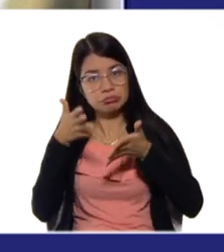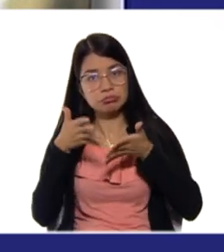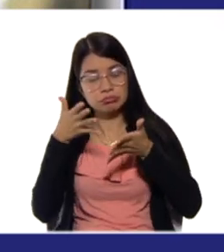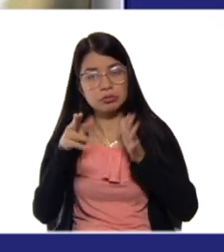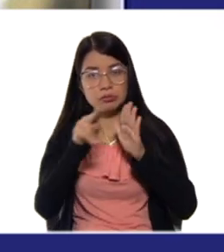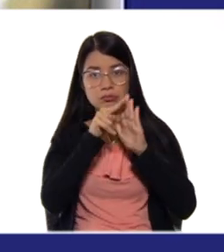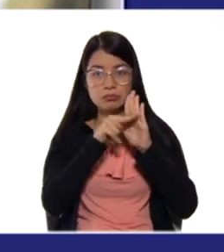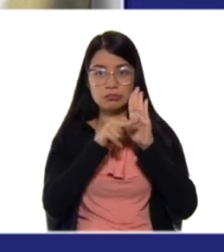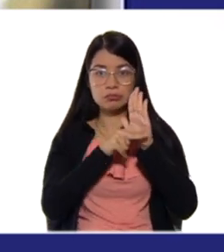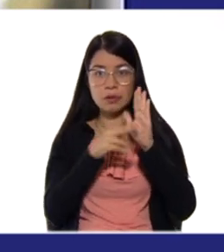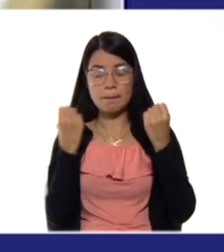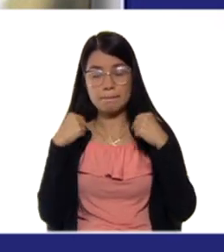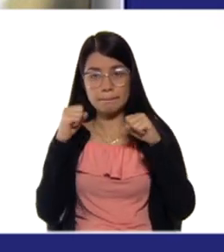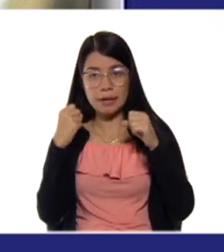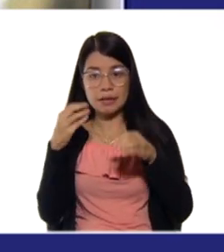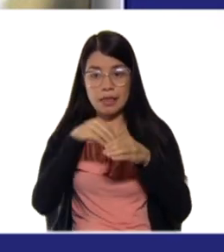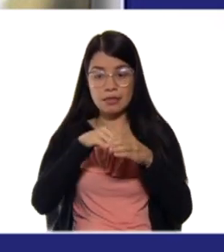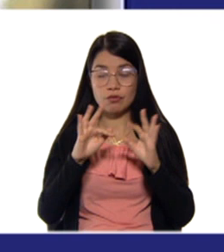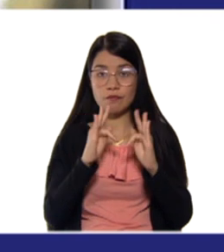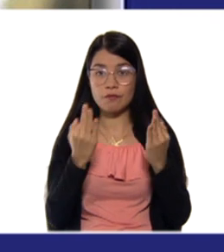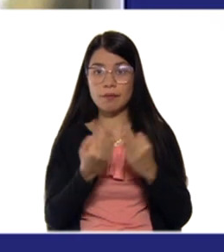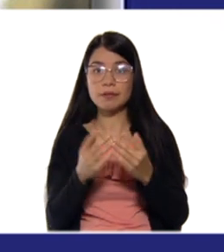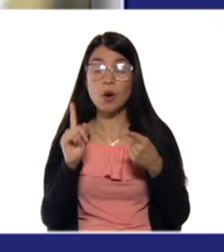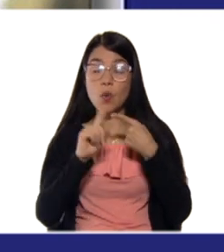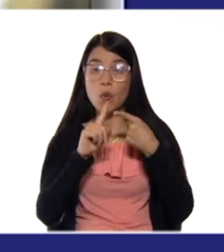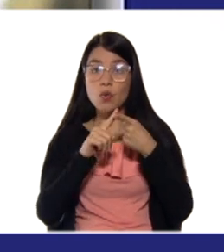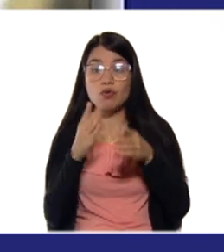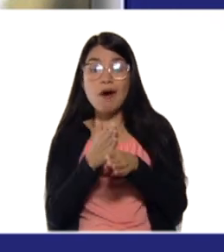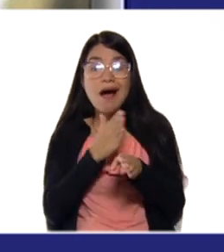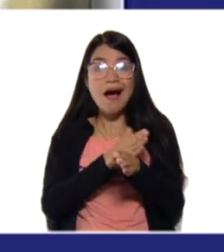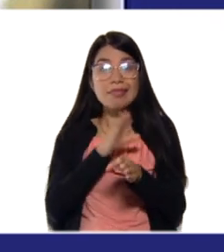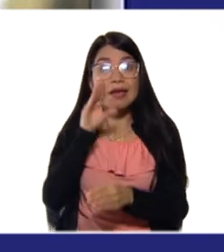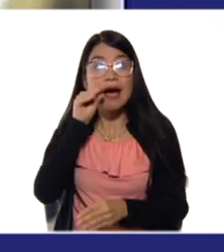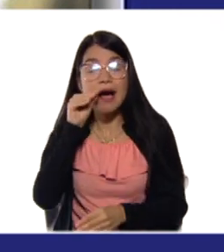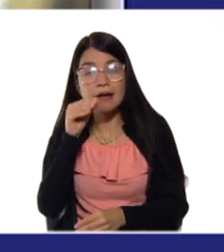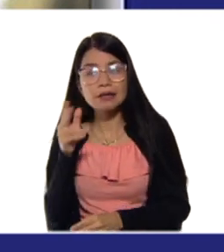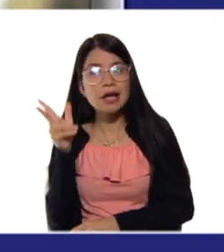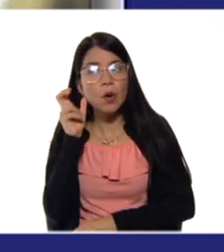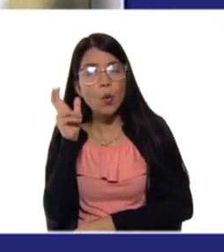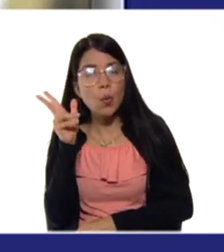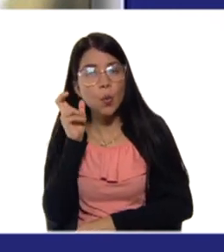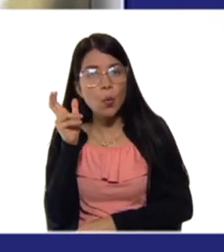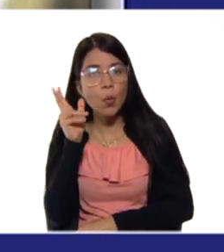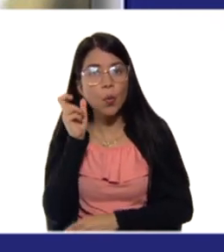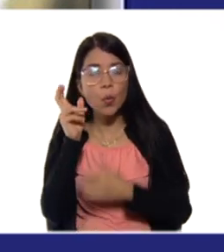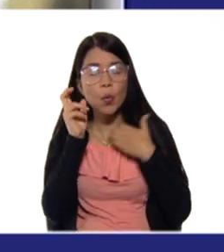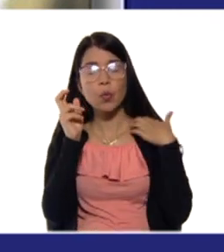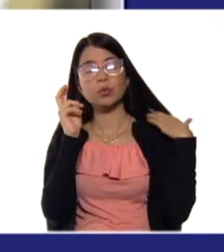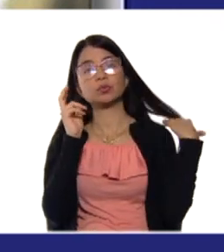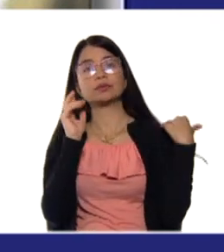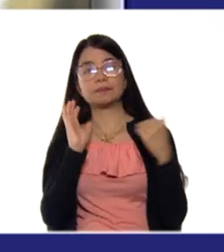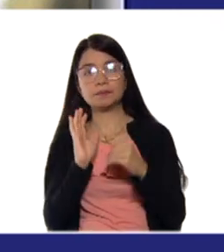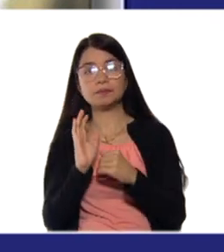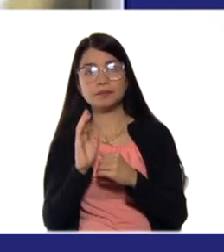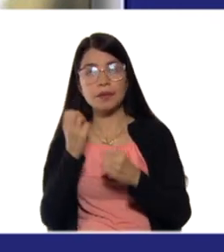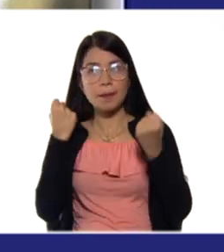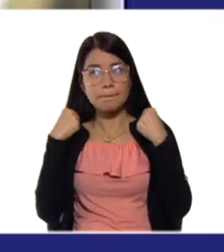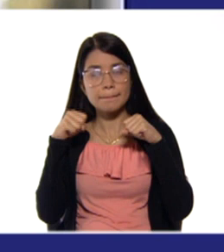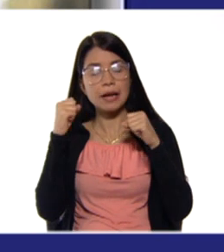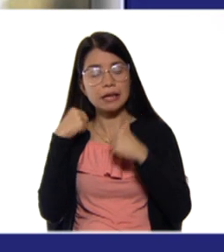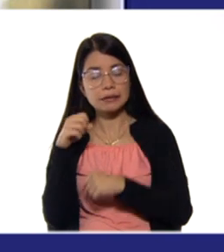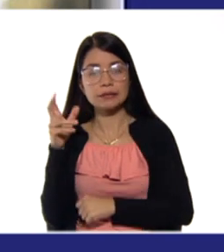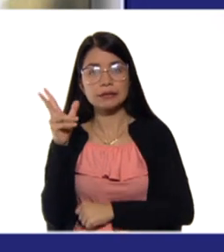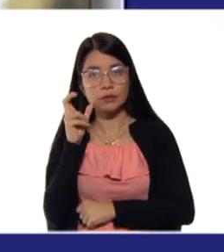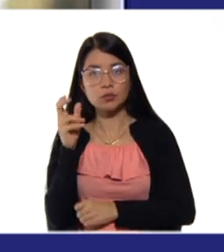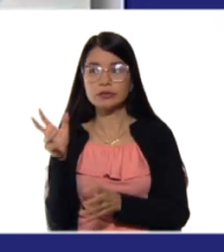dentro del núcleo familiar. 1. Antes de hablar, escuchar al otro. Pon en práctica la escucha activa